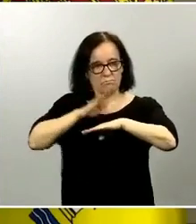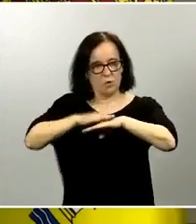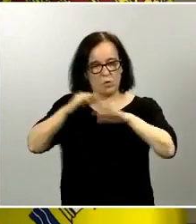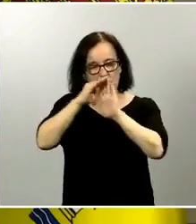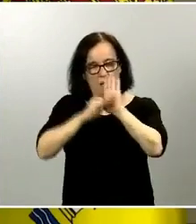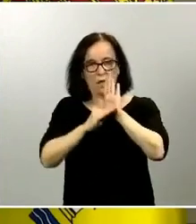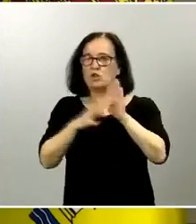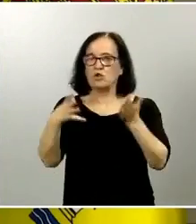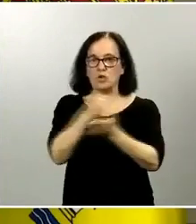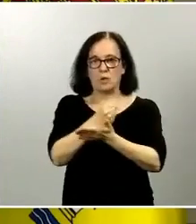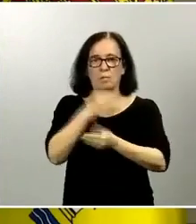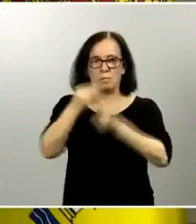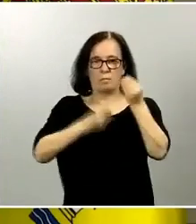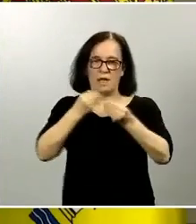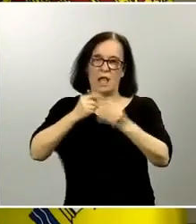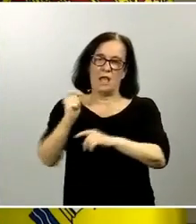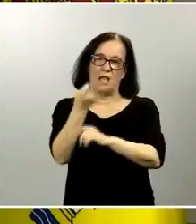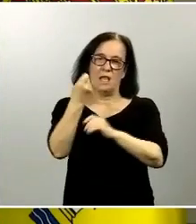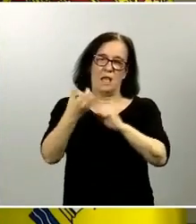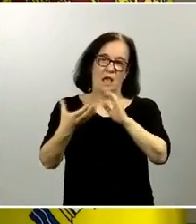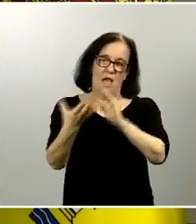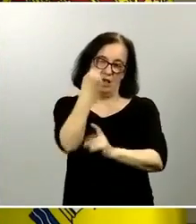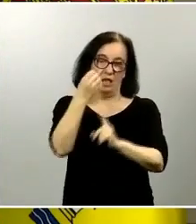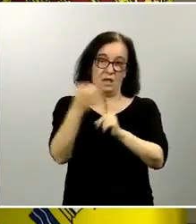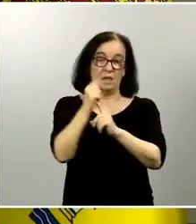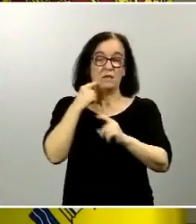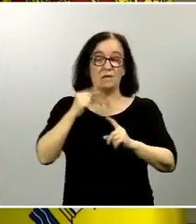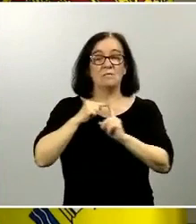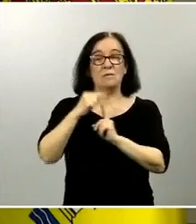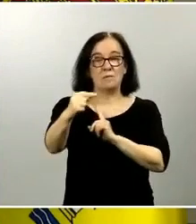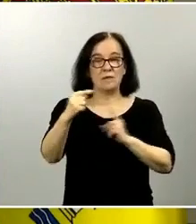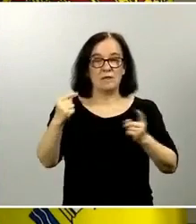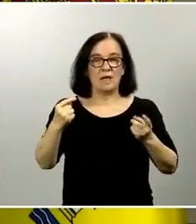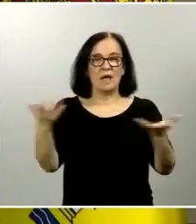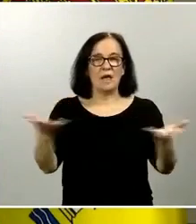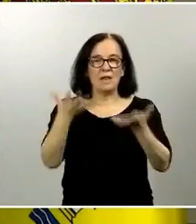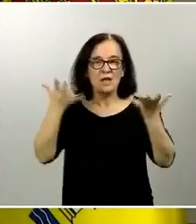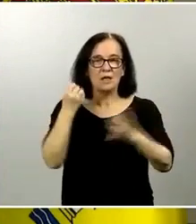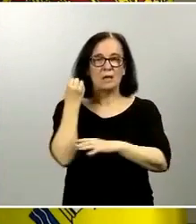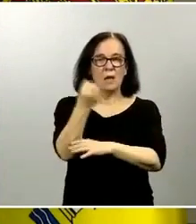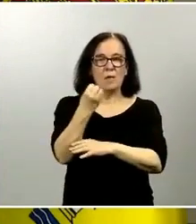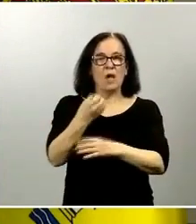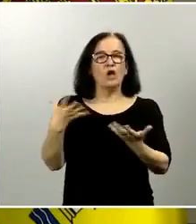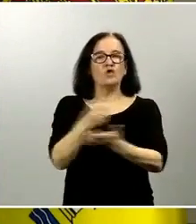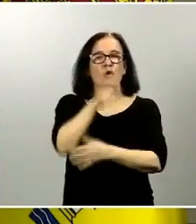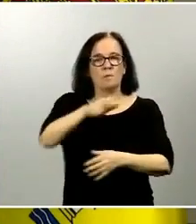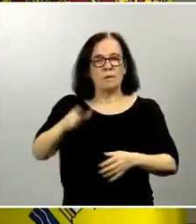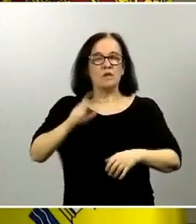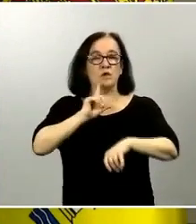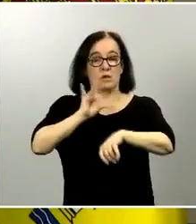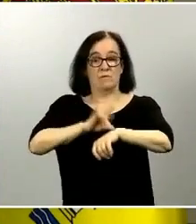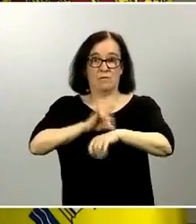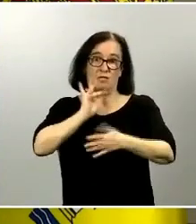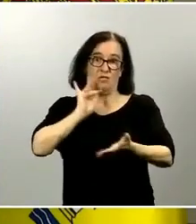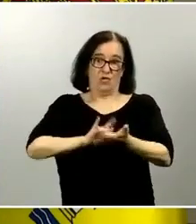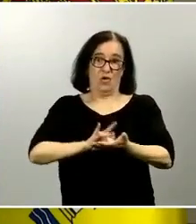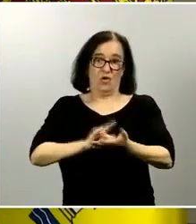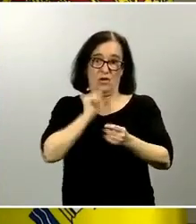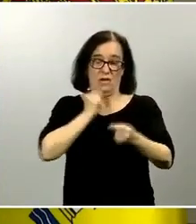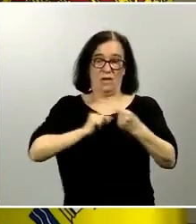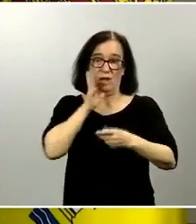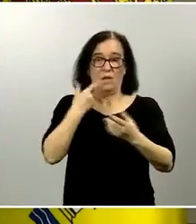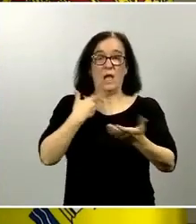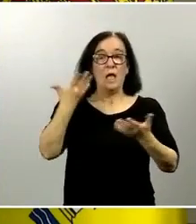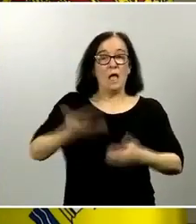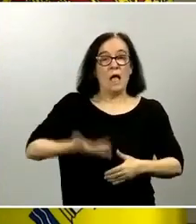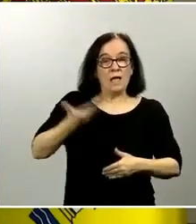llegar al éxito y antes de acabar un mensaje de ánimo de apoyo a todas las personas que están pasando la enfermedad tanto a los casos graves que se